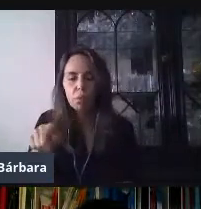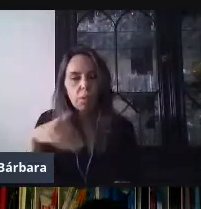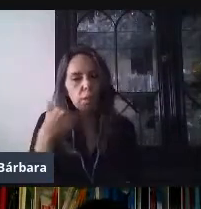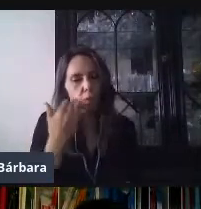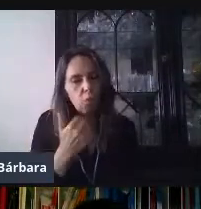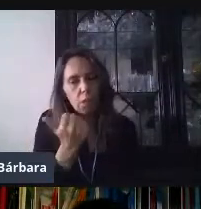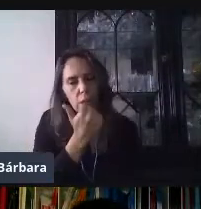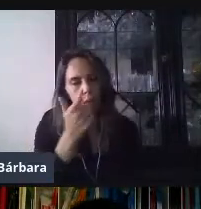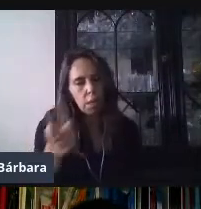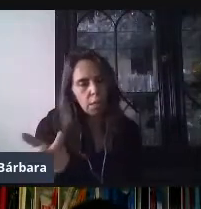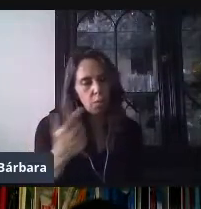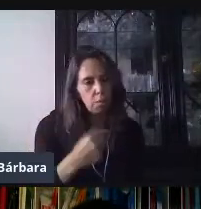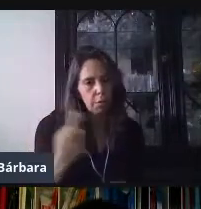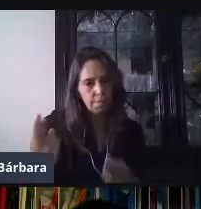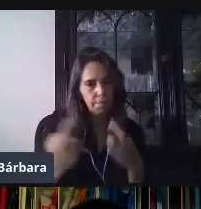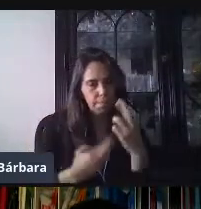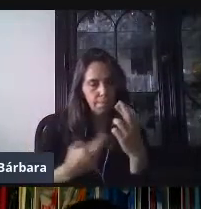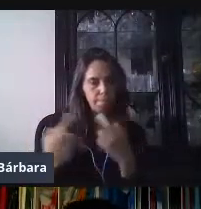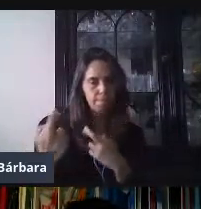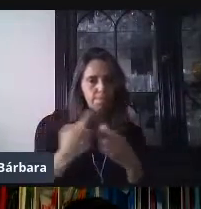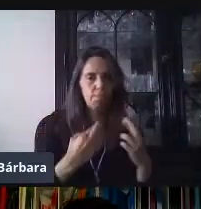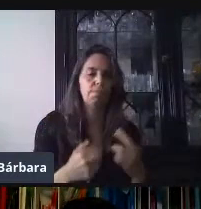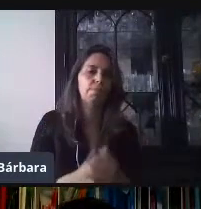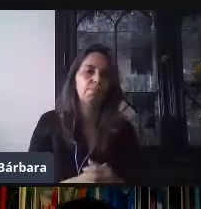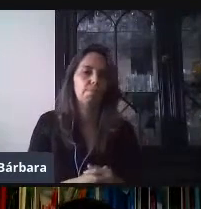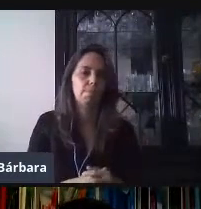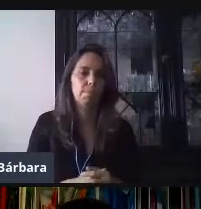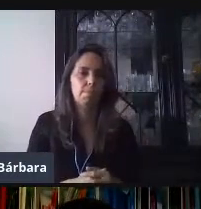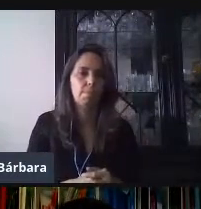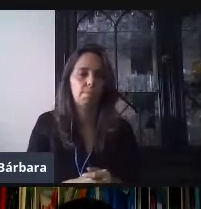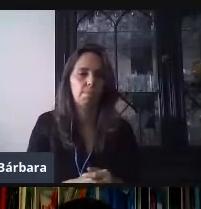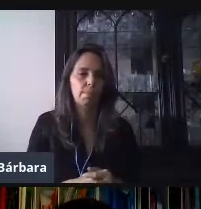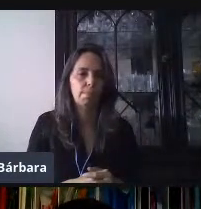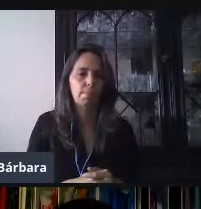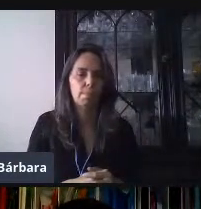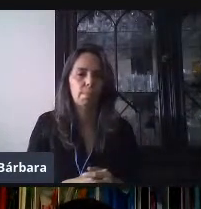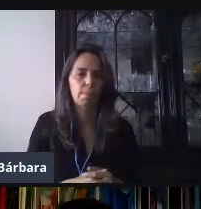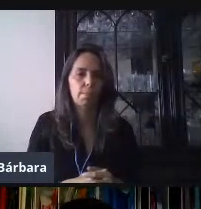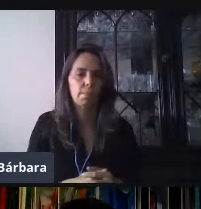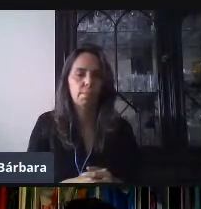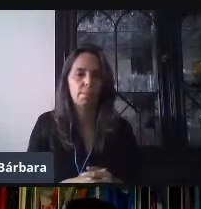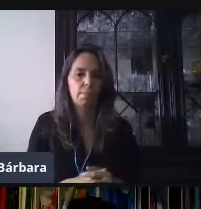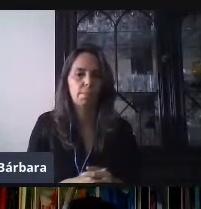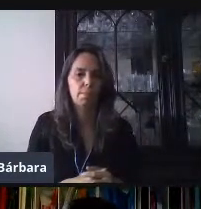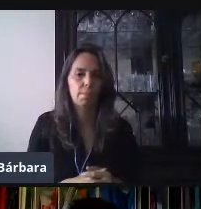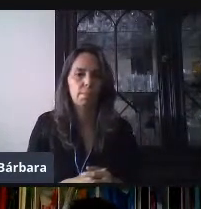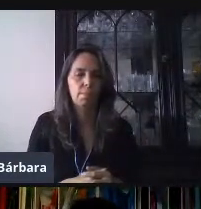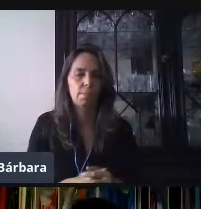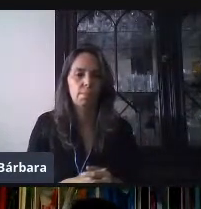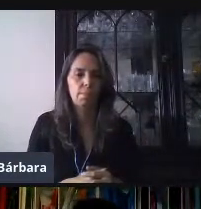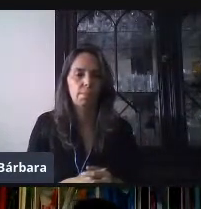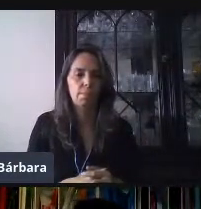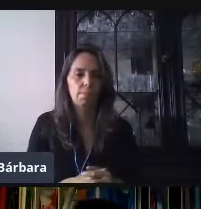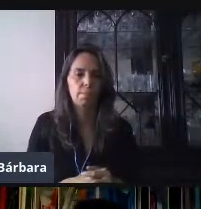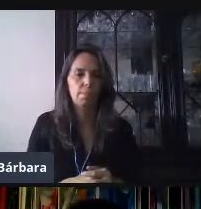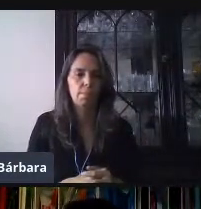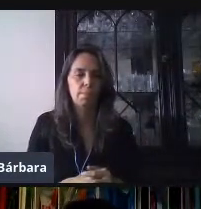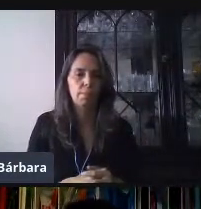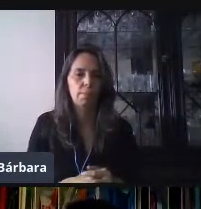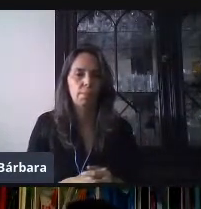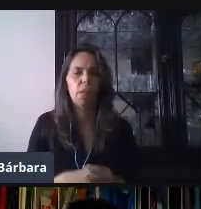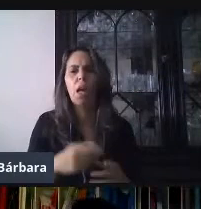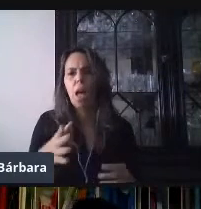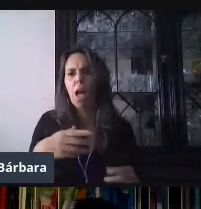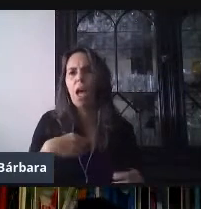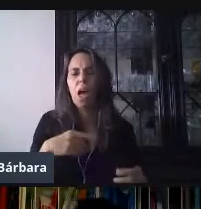necesitamos. Bien. Muy bien, profesores. Entonces, ahorita a lo mejor me van a decir, ok, Israel, está muy